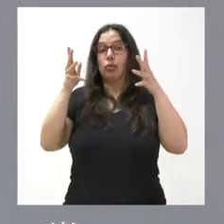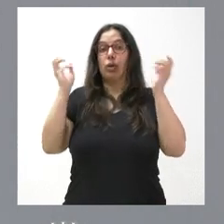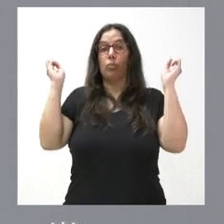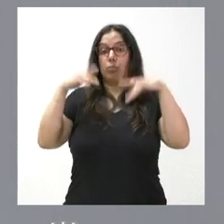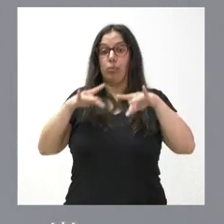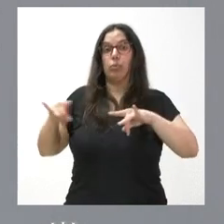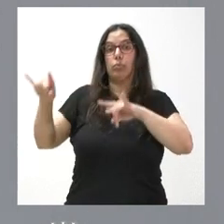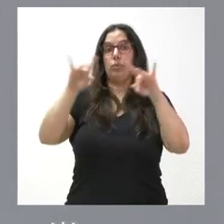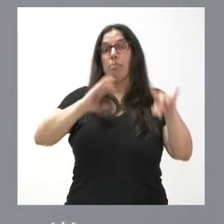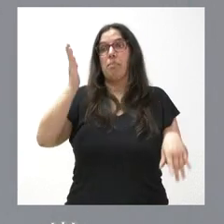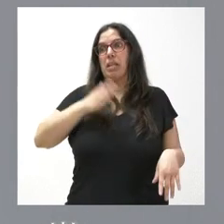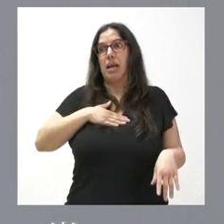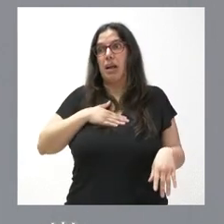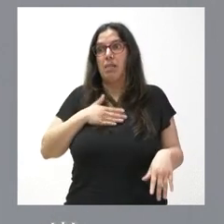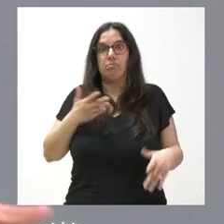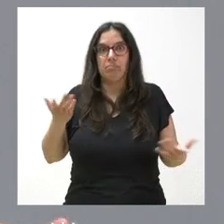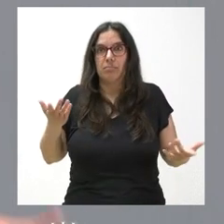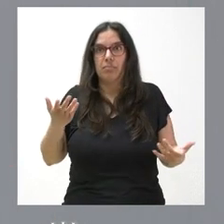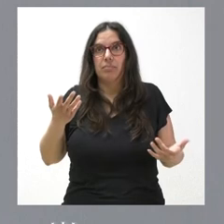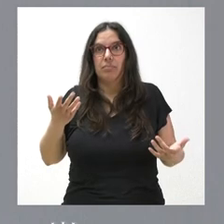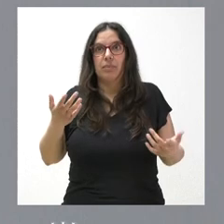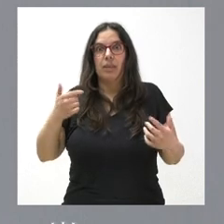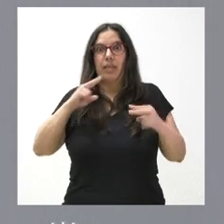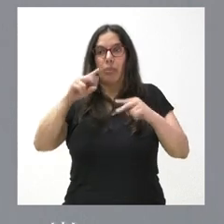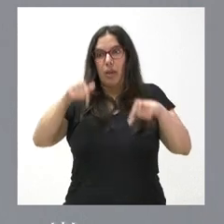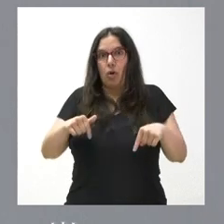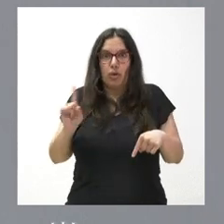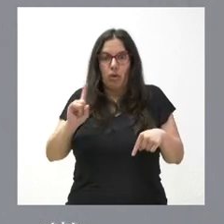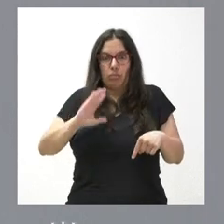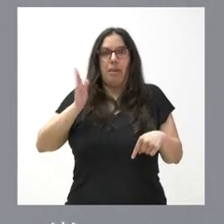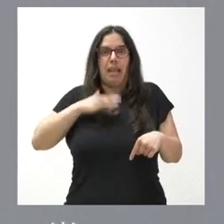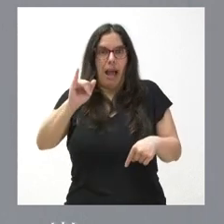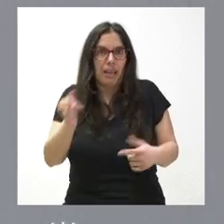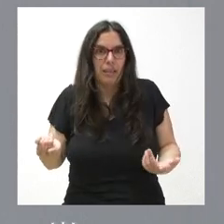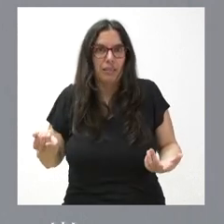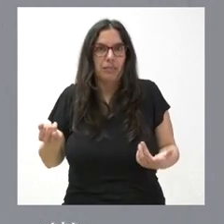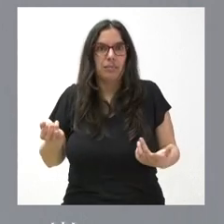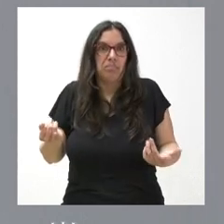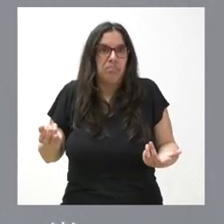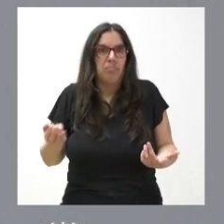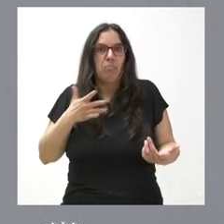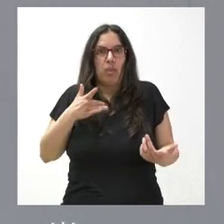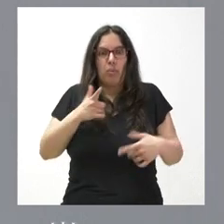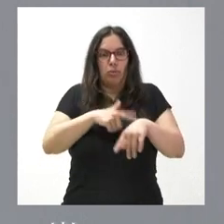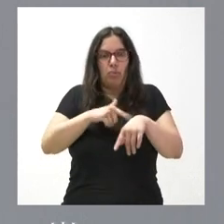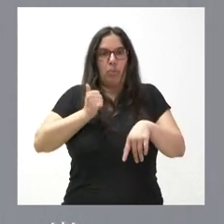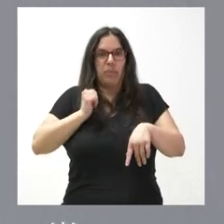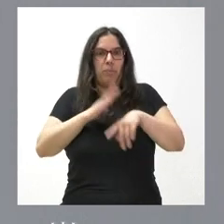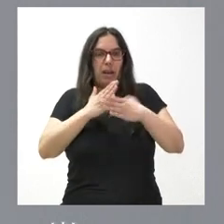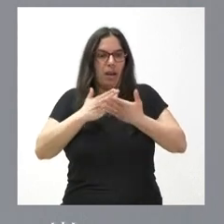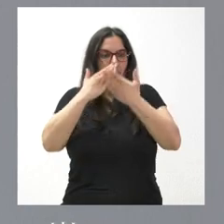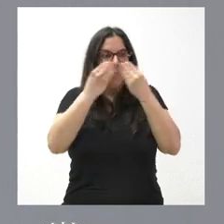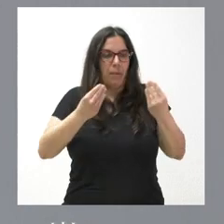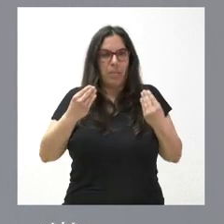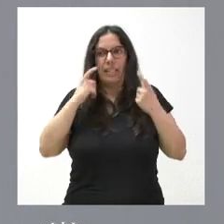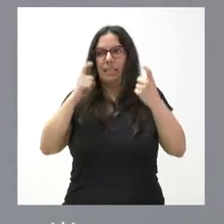celebra mañana. No veo la necesidad de por qué tenemos que contestar hoy si hay mañana un Consejo Interterritorial, si podemos dedicarnos todavía un tiempo para buscar un espacio de